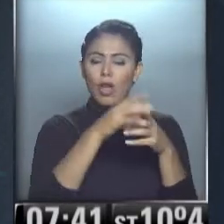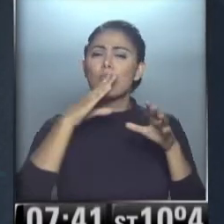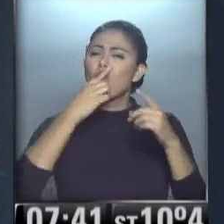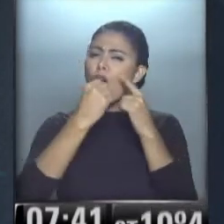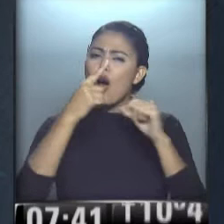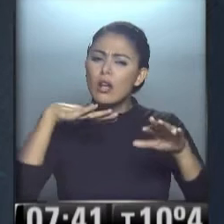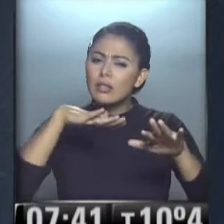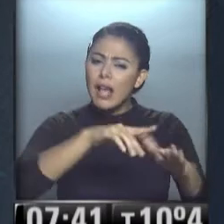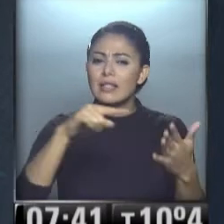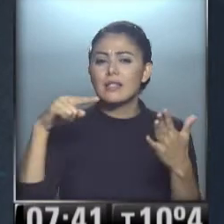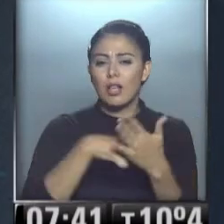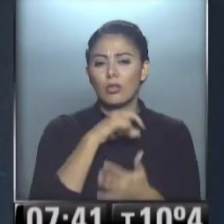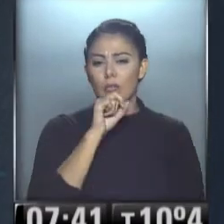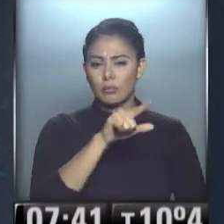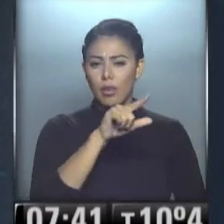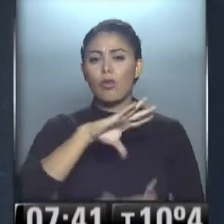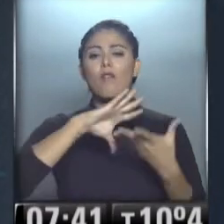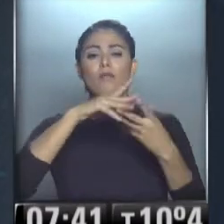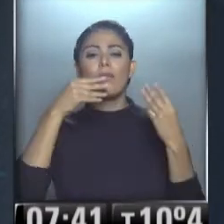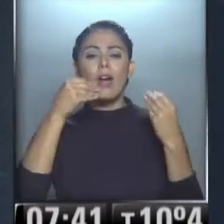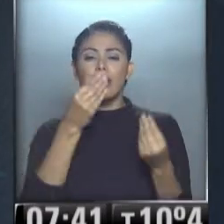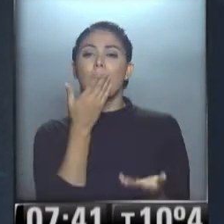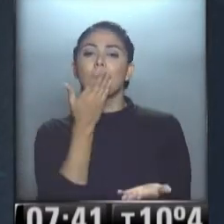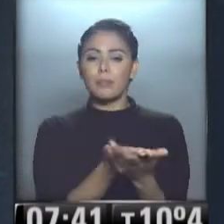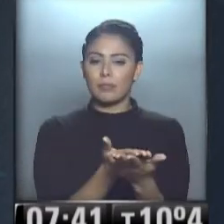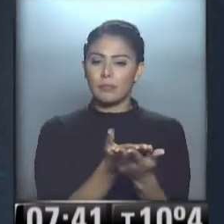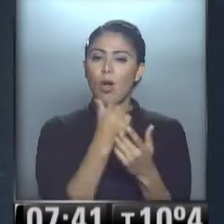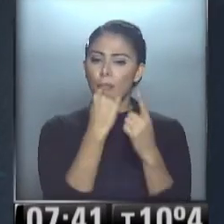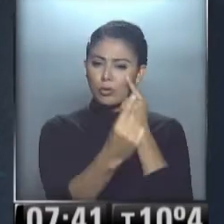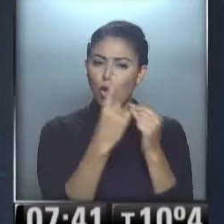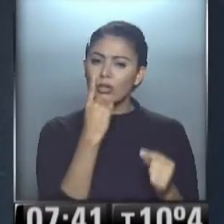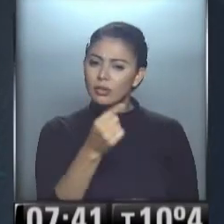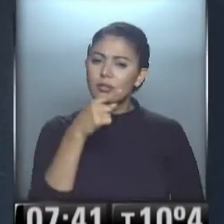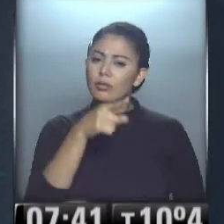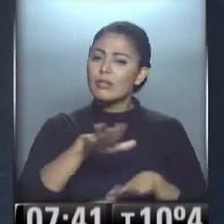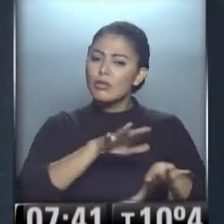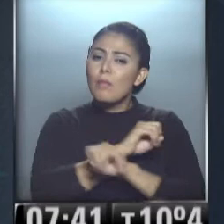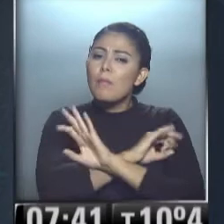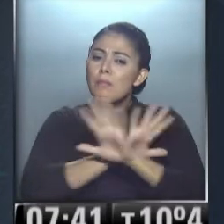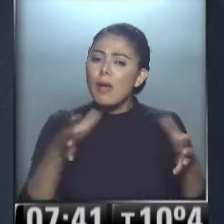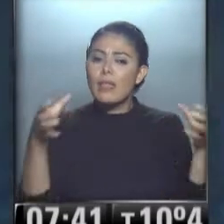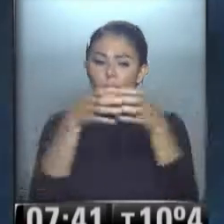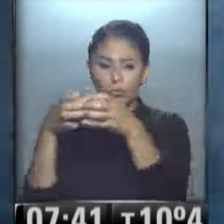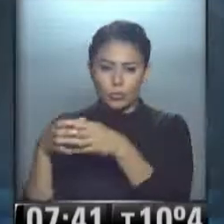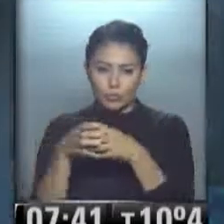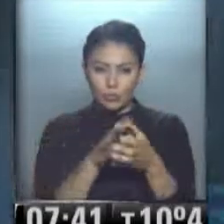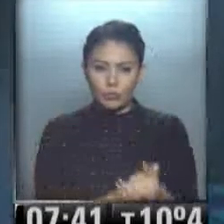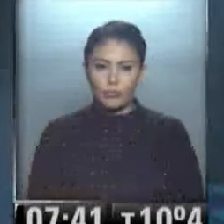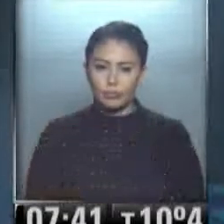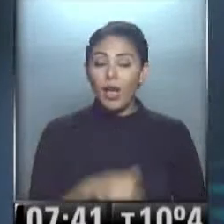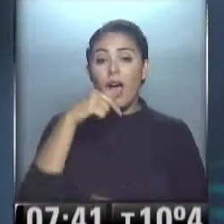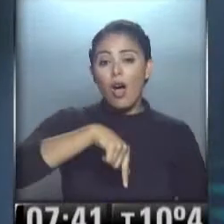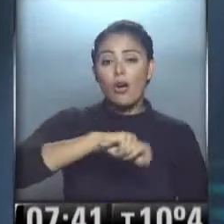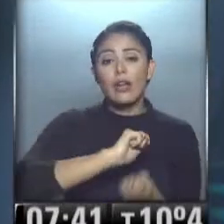protesta en el centro de la ciudad como parte de la medida de fuerza en protesta por las malas condiciones de las unidades. Nos